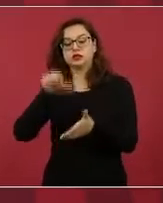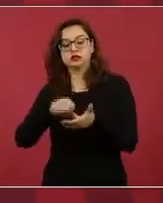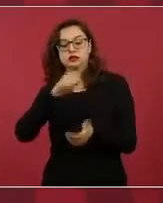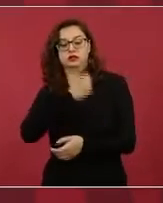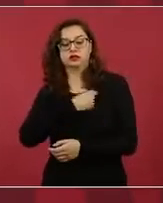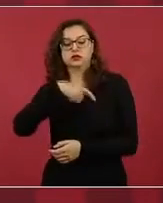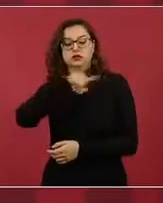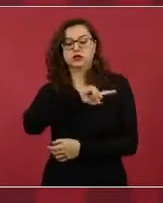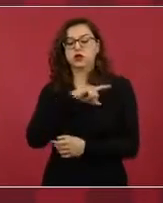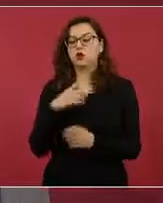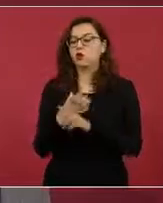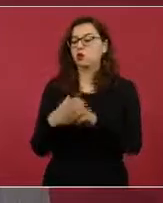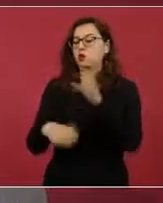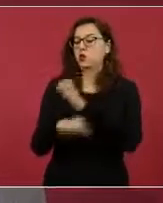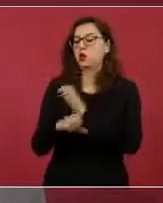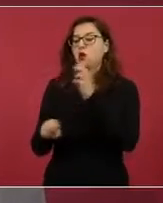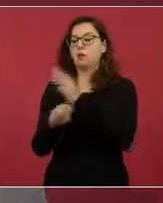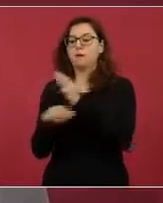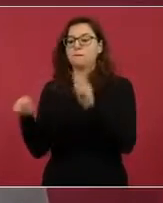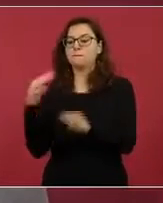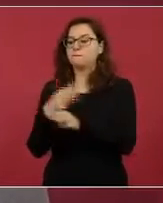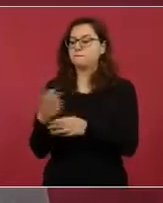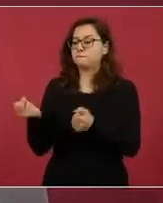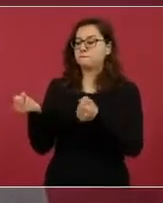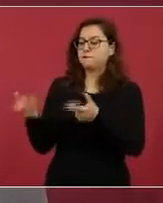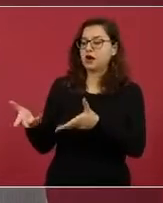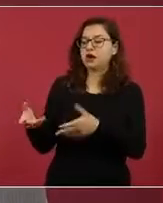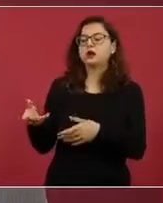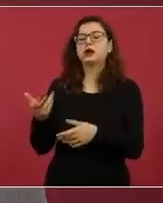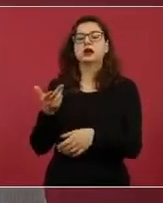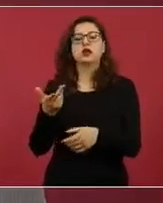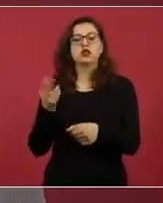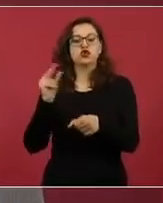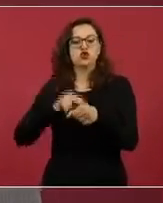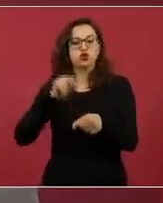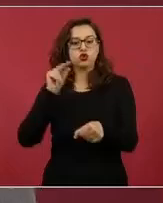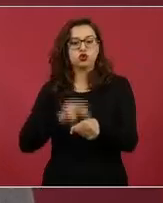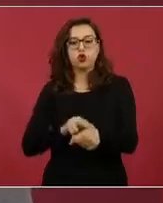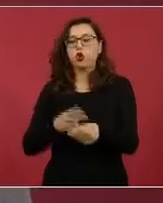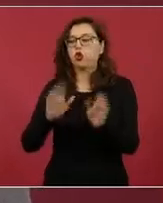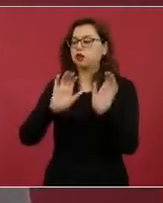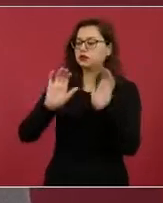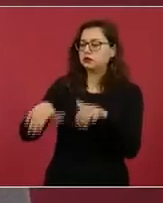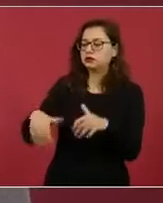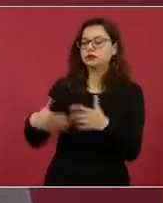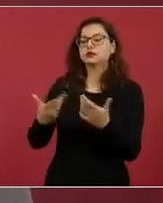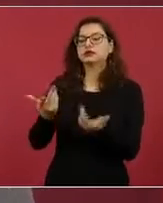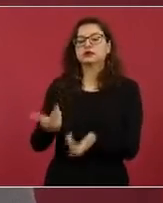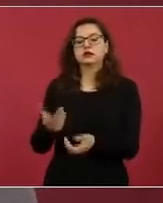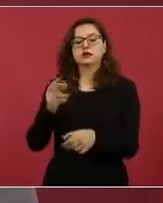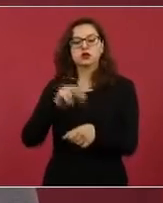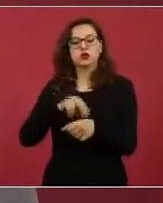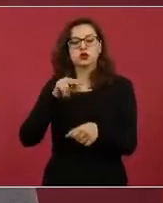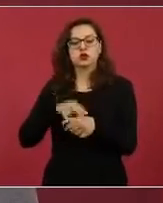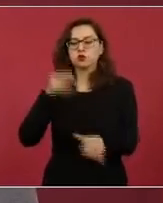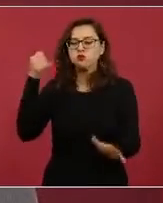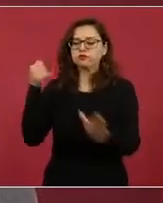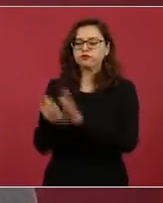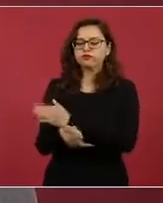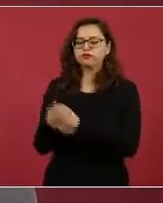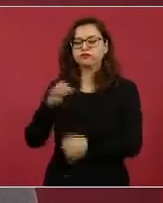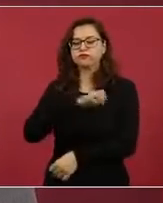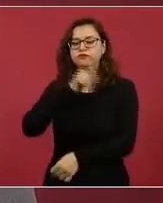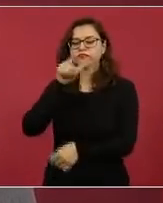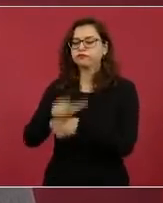que no falten los médicos, los especialistas, las enfermeras, los trabajadores de la salud,